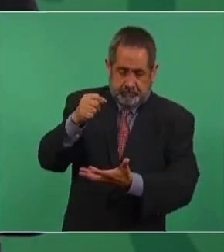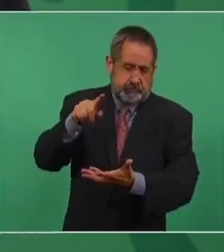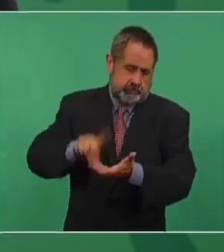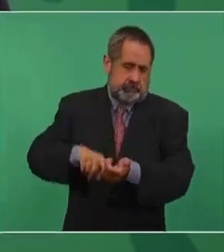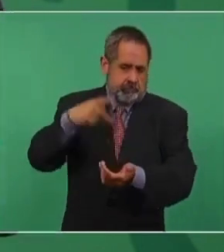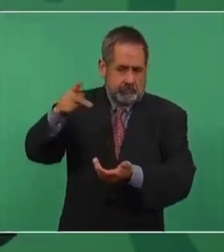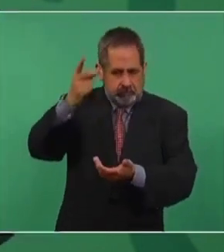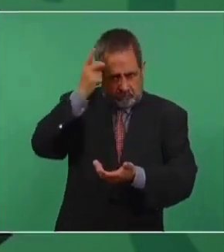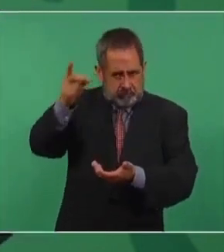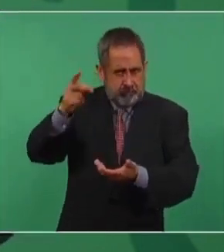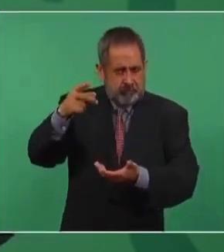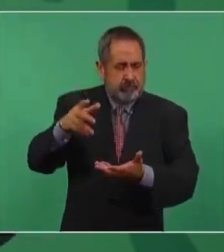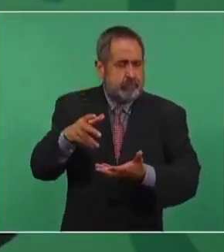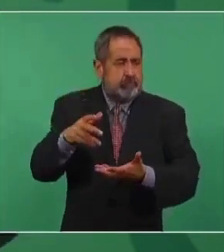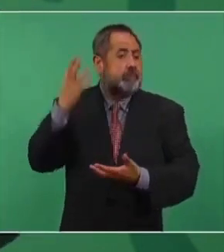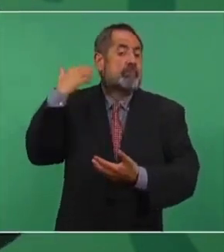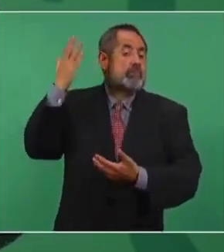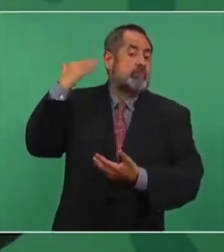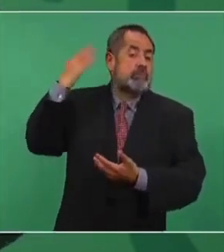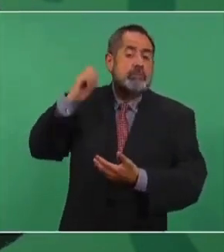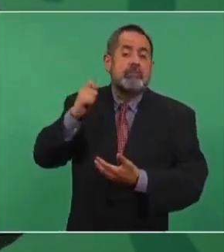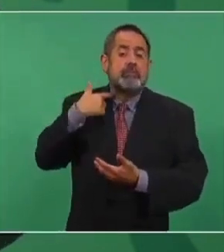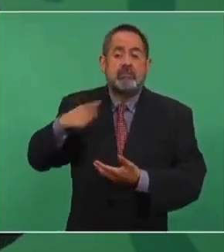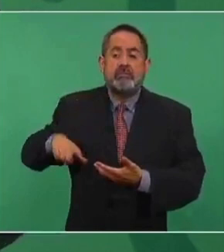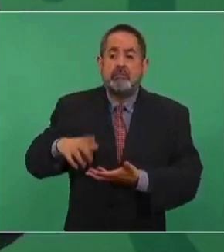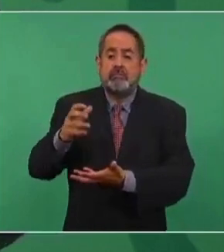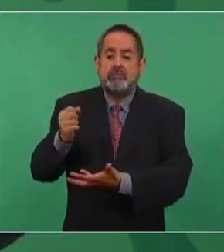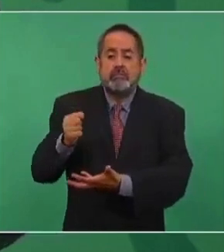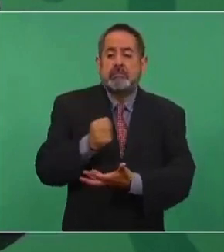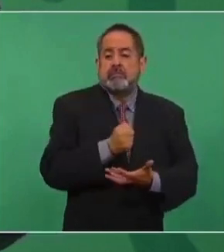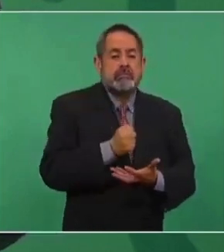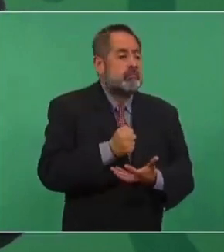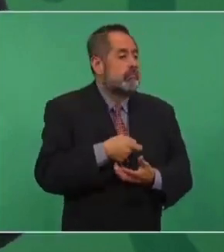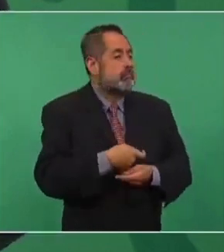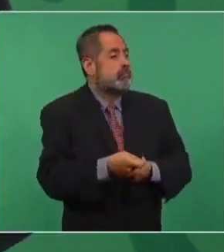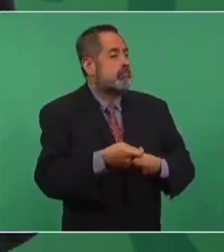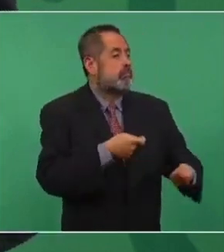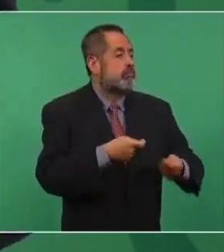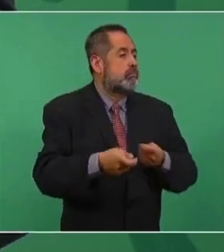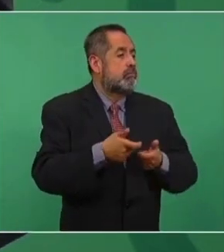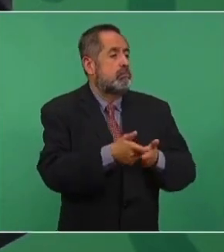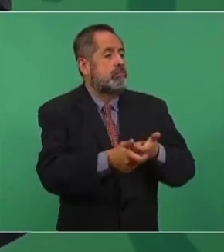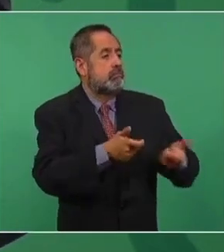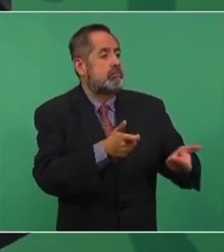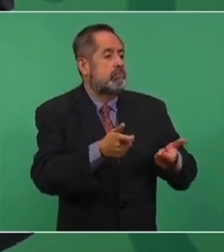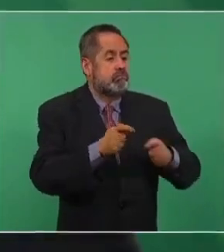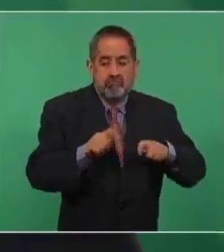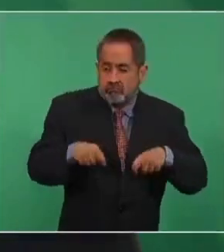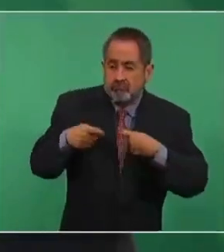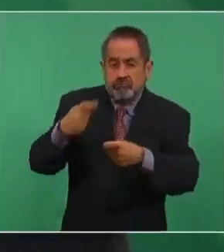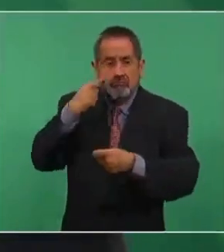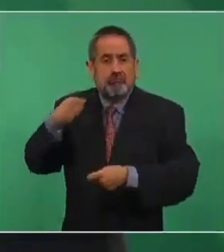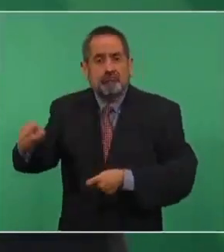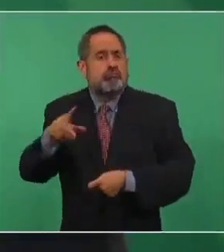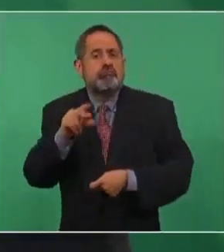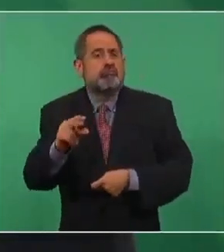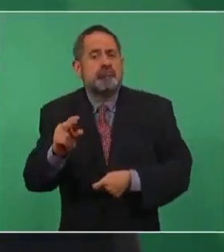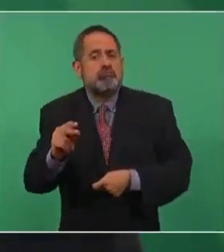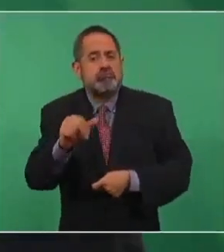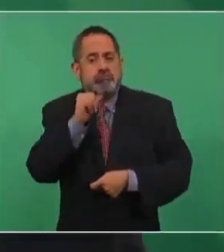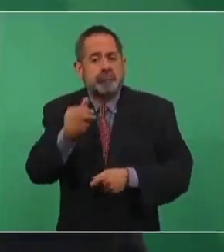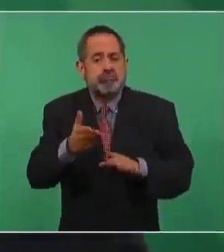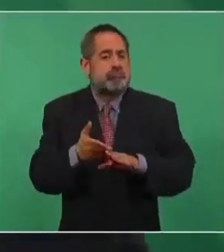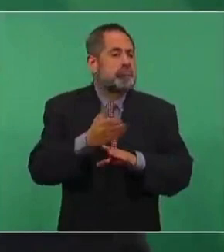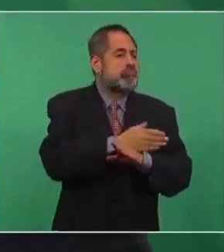se dedicaba a otras cosas, se